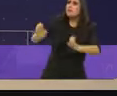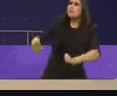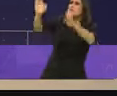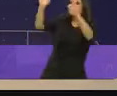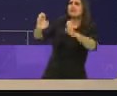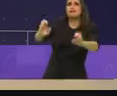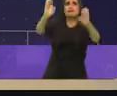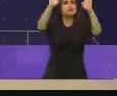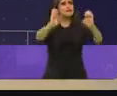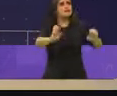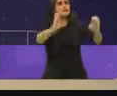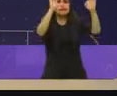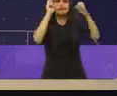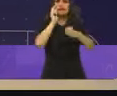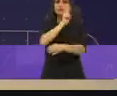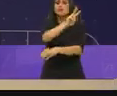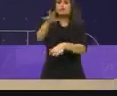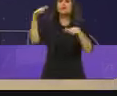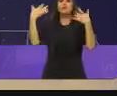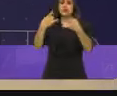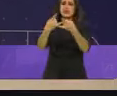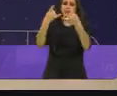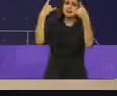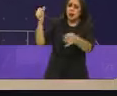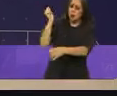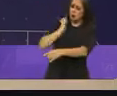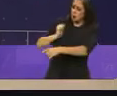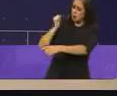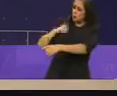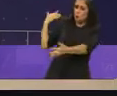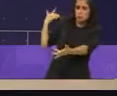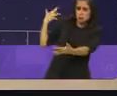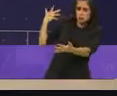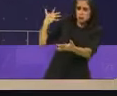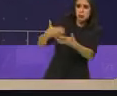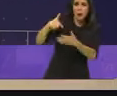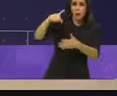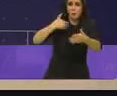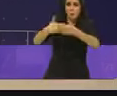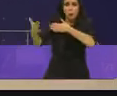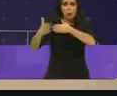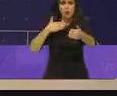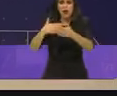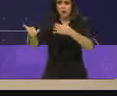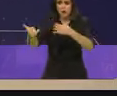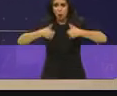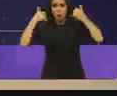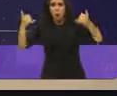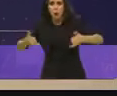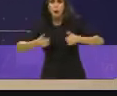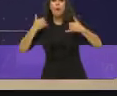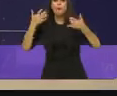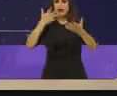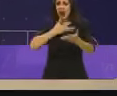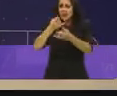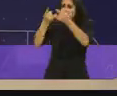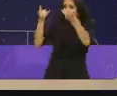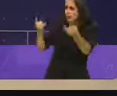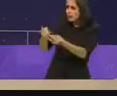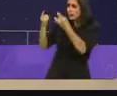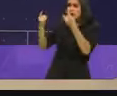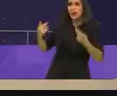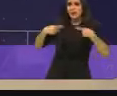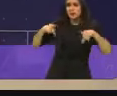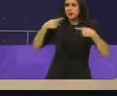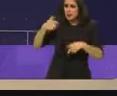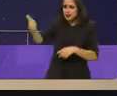es una ciudad de historia milenaria y de milenials y centennials construyendo sus propias historias en